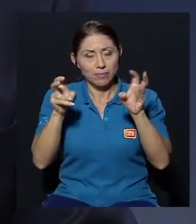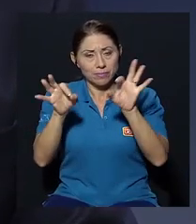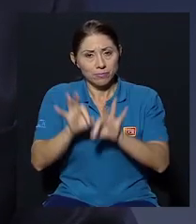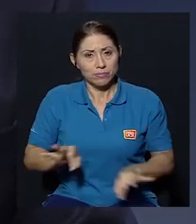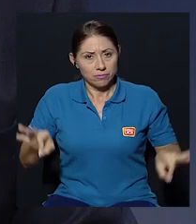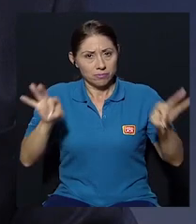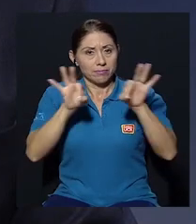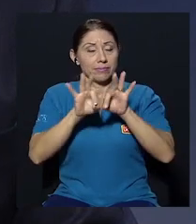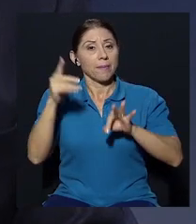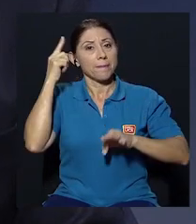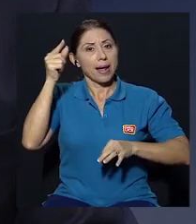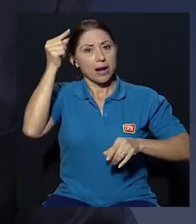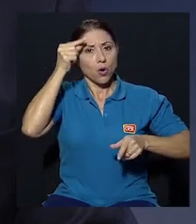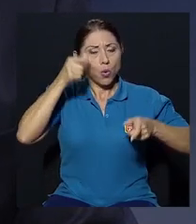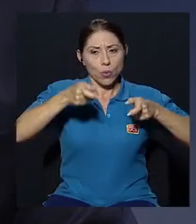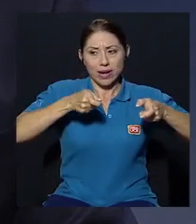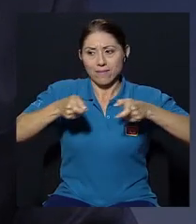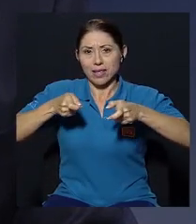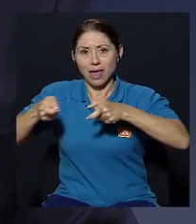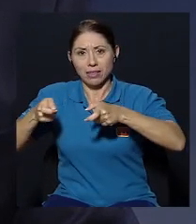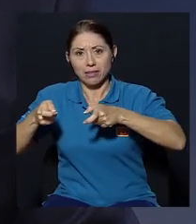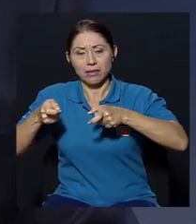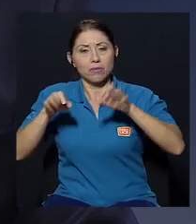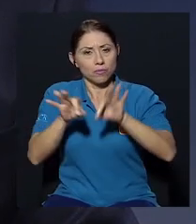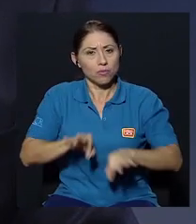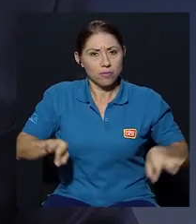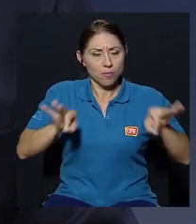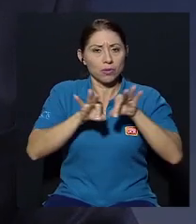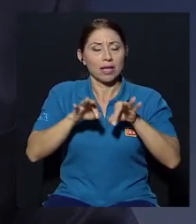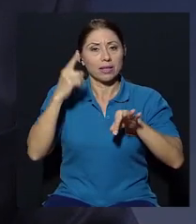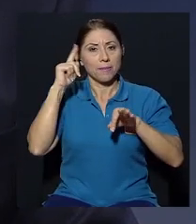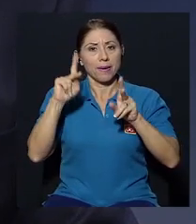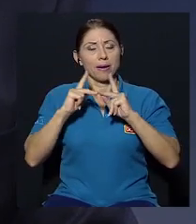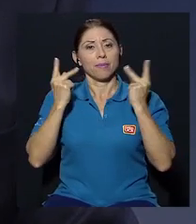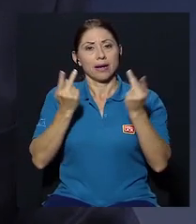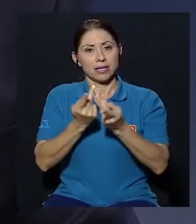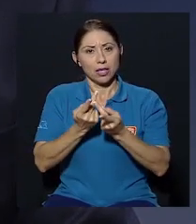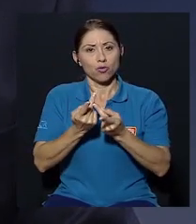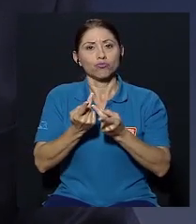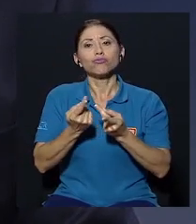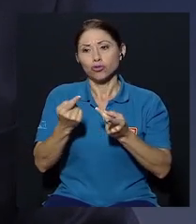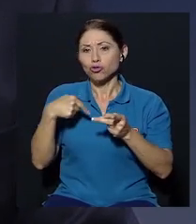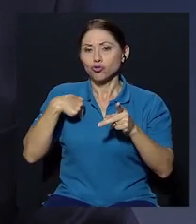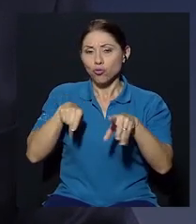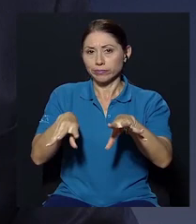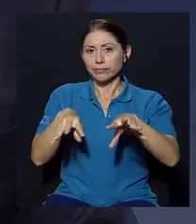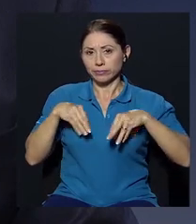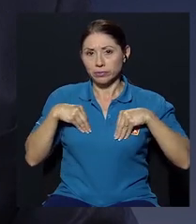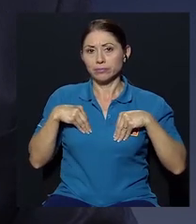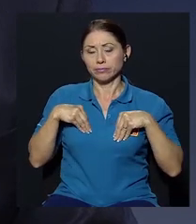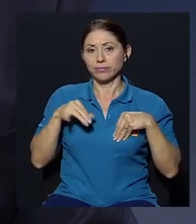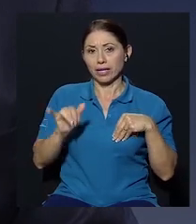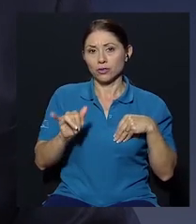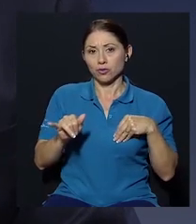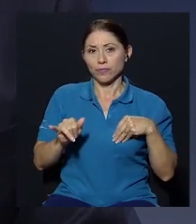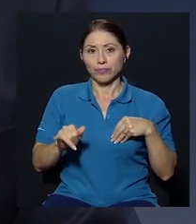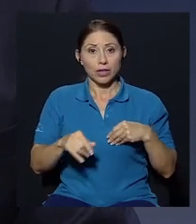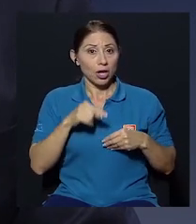muy importante para la gobernabilidad y muy importante para el partido yo le acepté eso